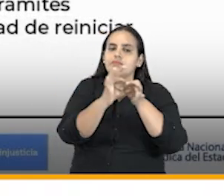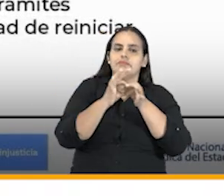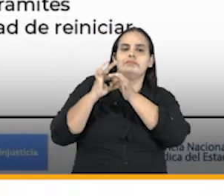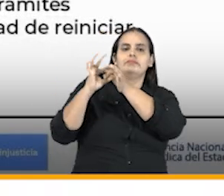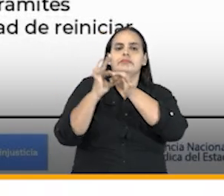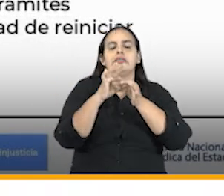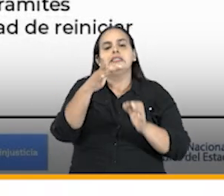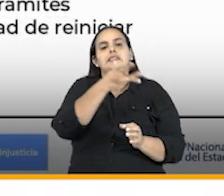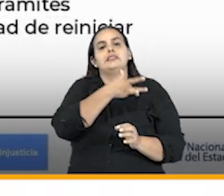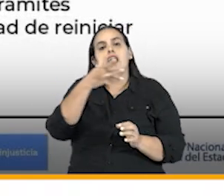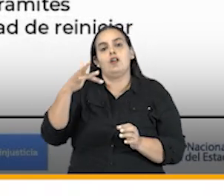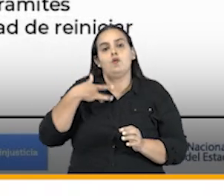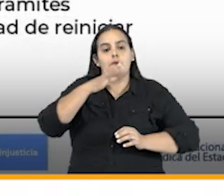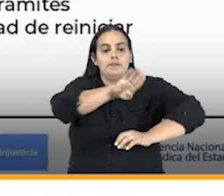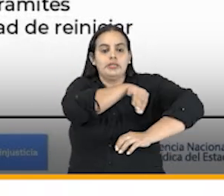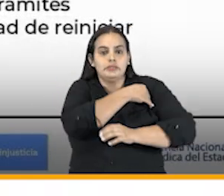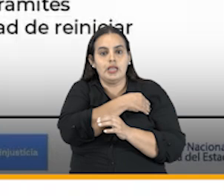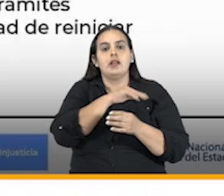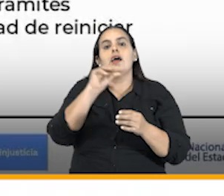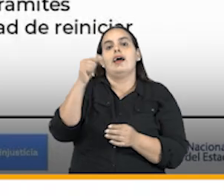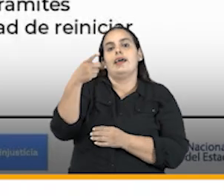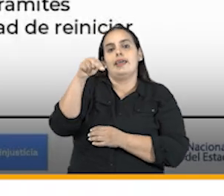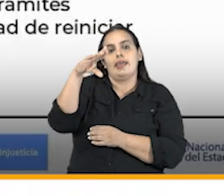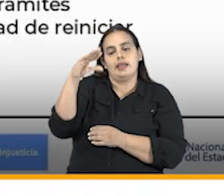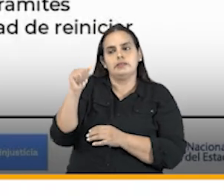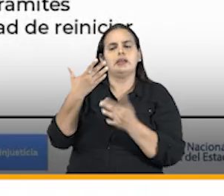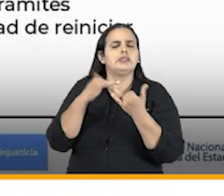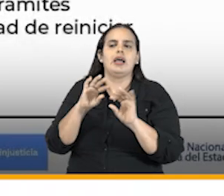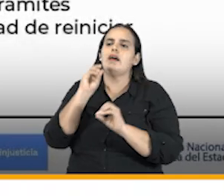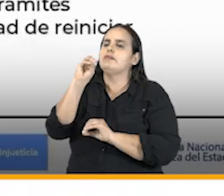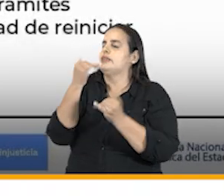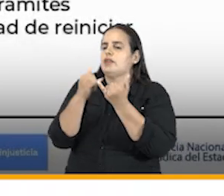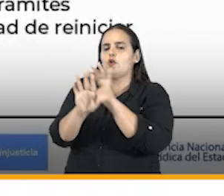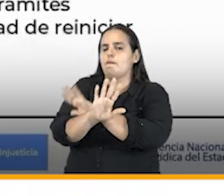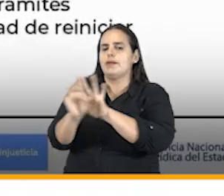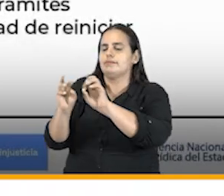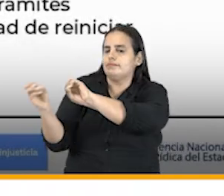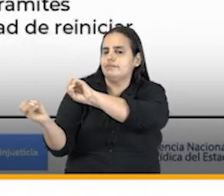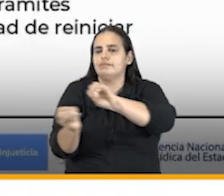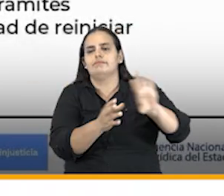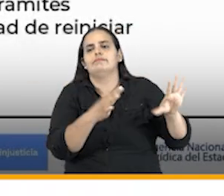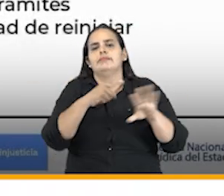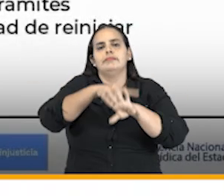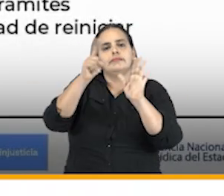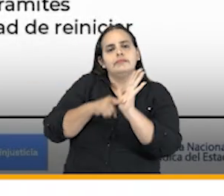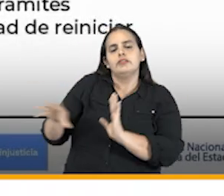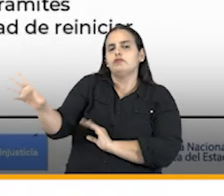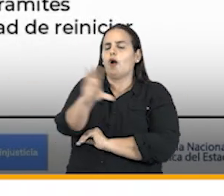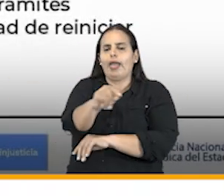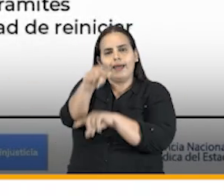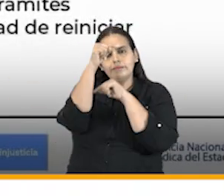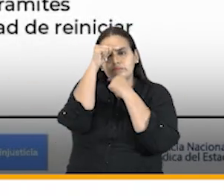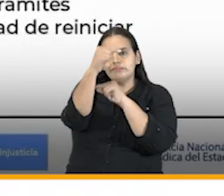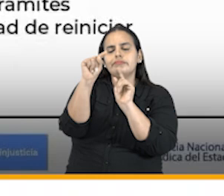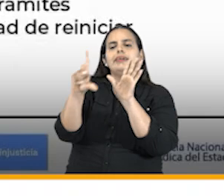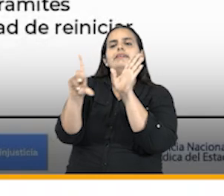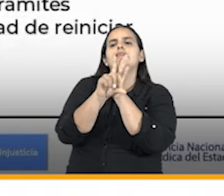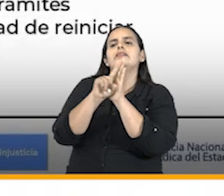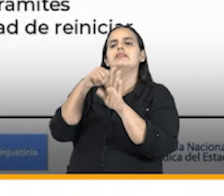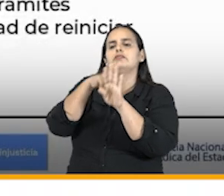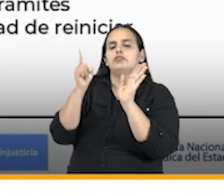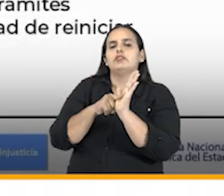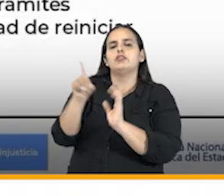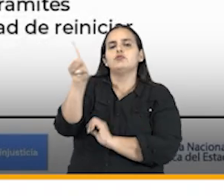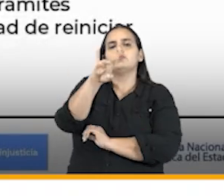super del ministerio de salud y de la agencia logramos en segunda instancia revertir esta situación y darle toda la legitimidad que merecen las actuaciones de la